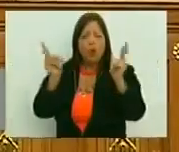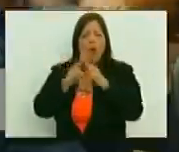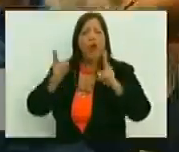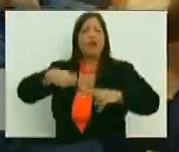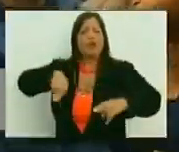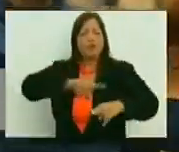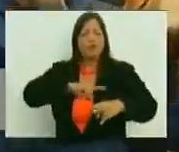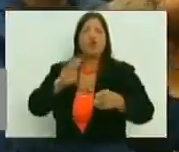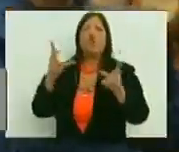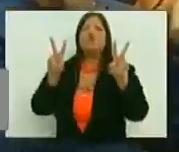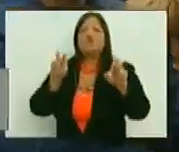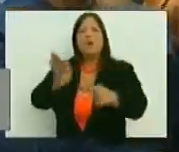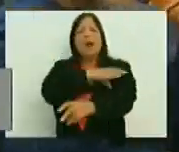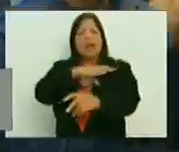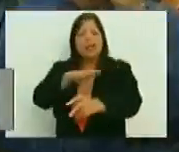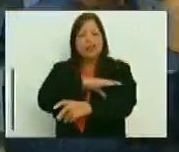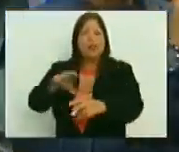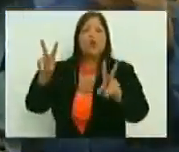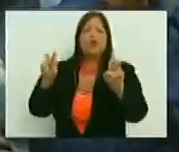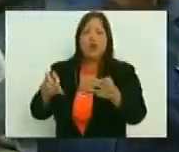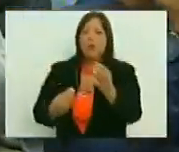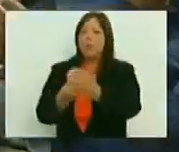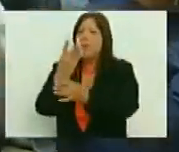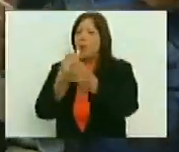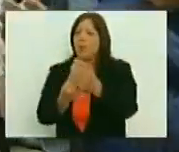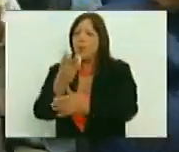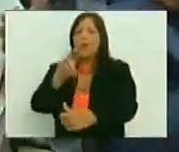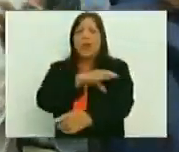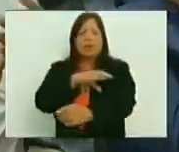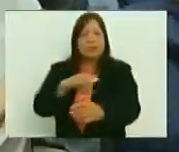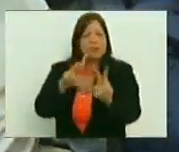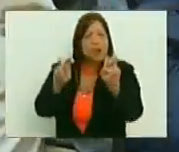como la nueva canción, como la canción, que está surgiendo, todo eso,